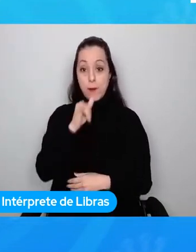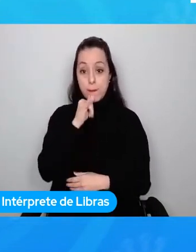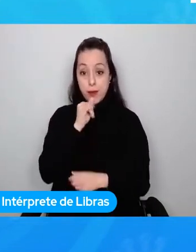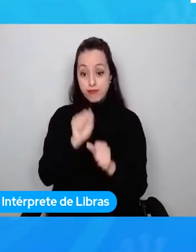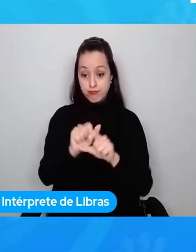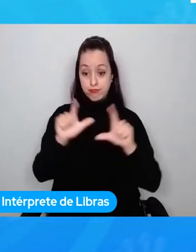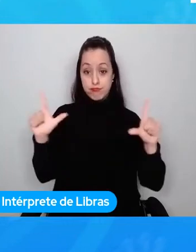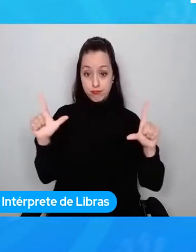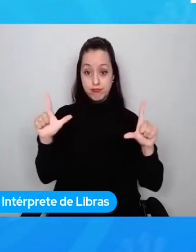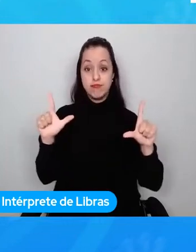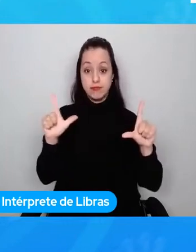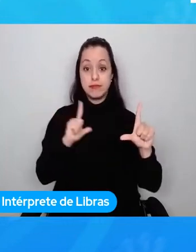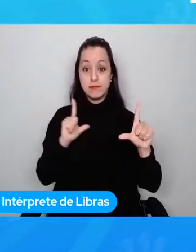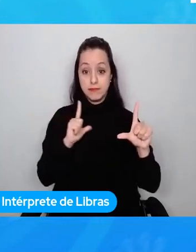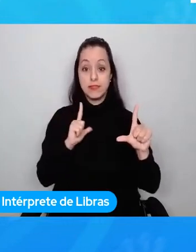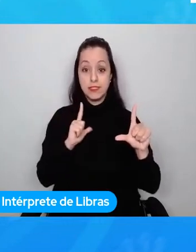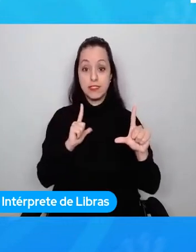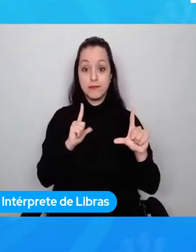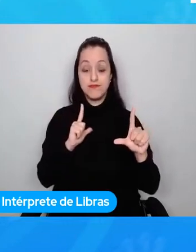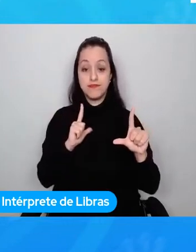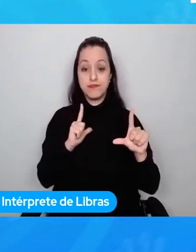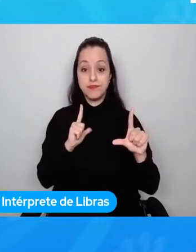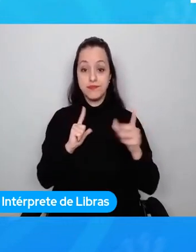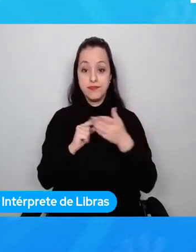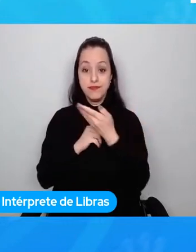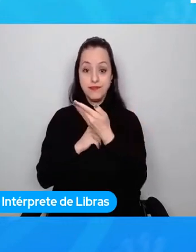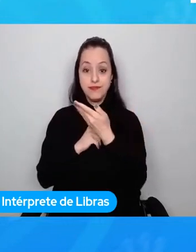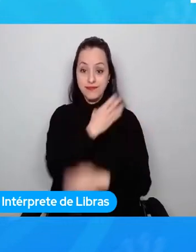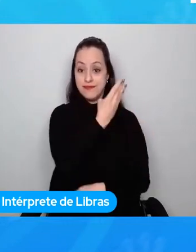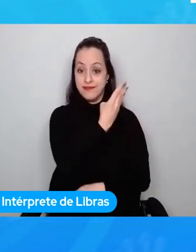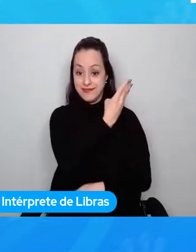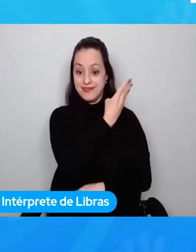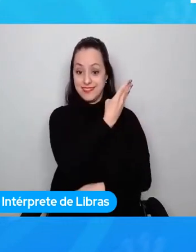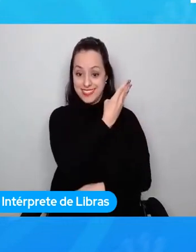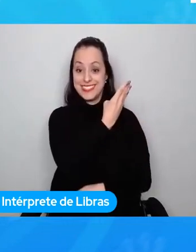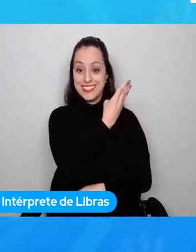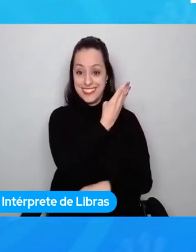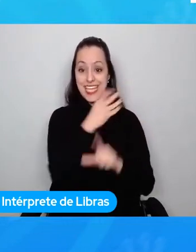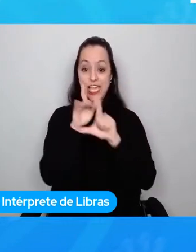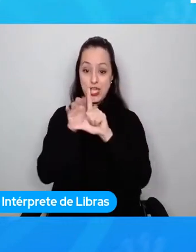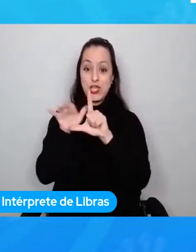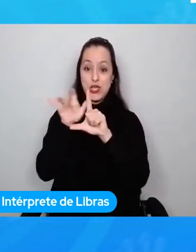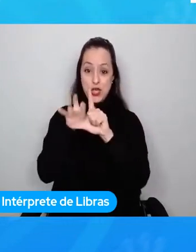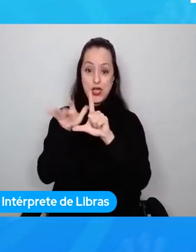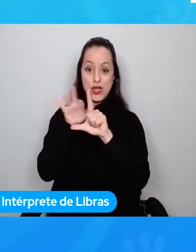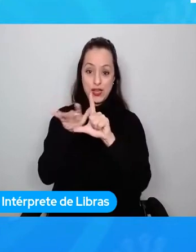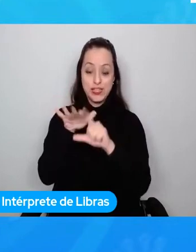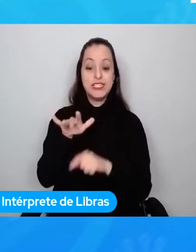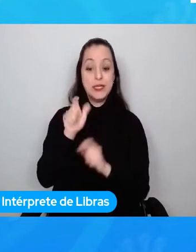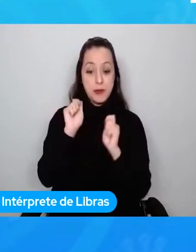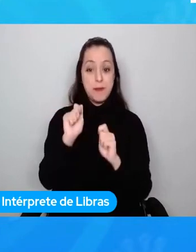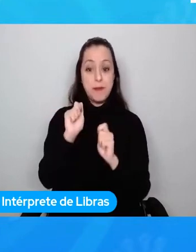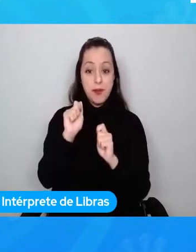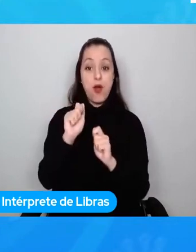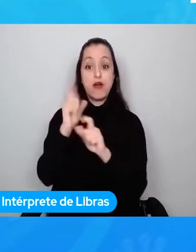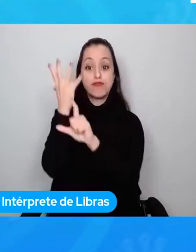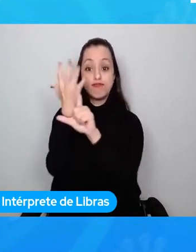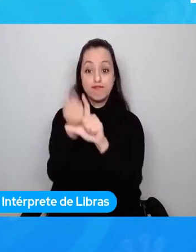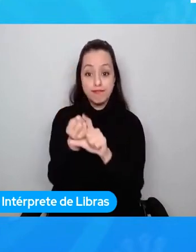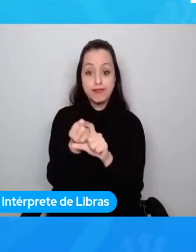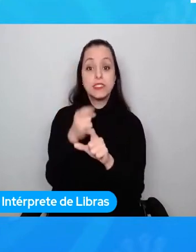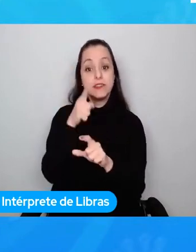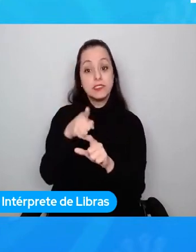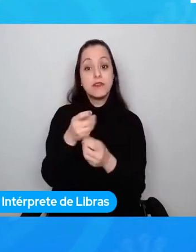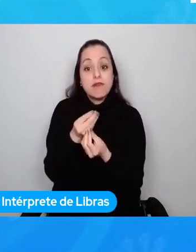un código QR donde pueden entrar. Está aquí en la pantalla y tienen la posibilidad de donar a través de